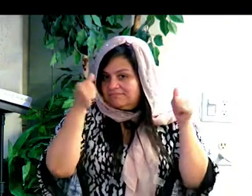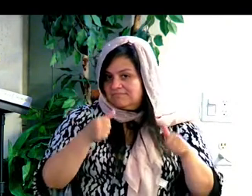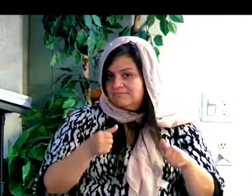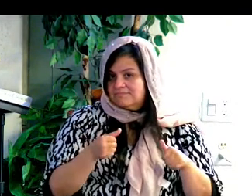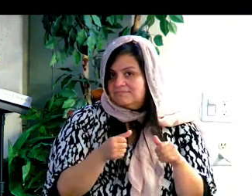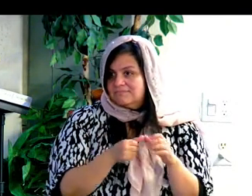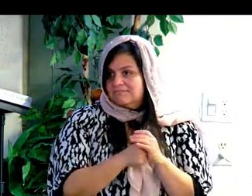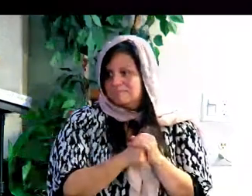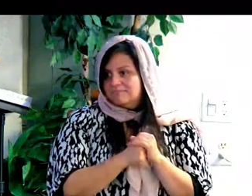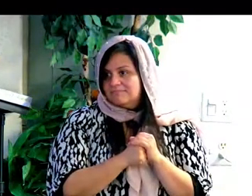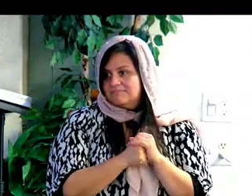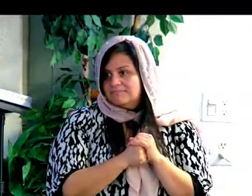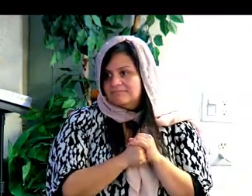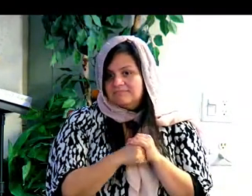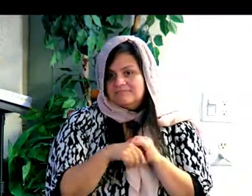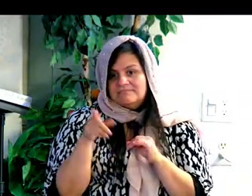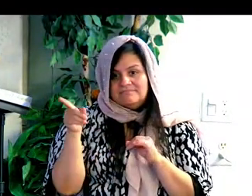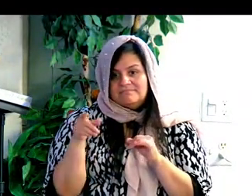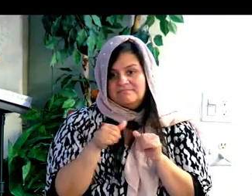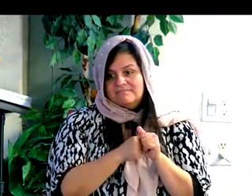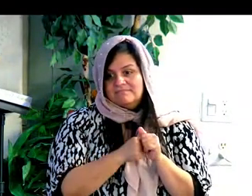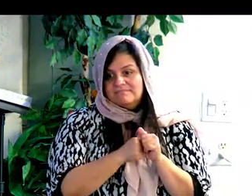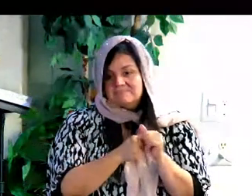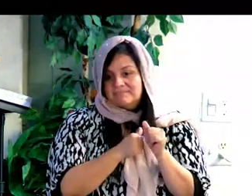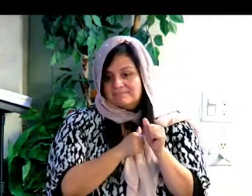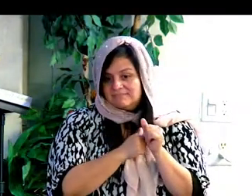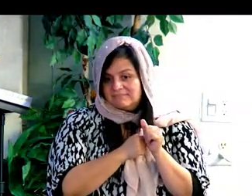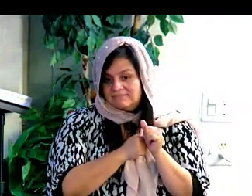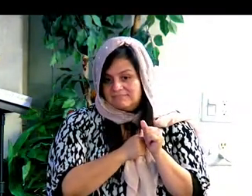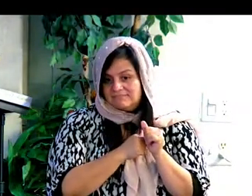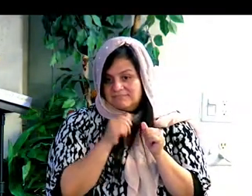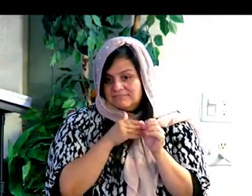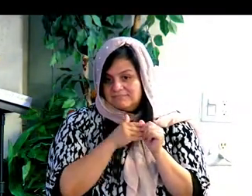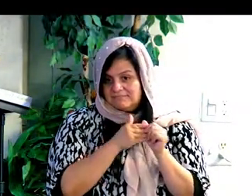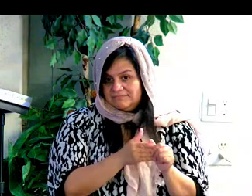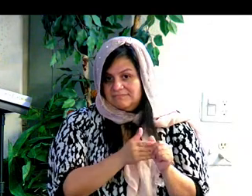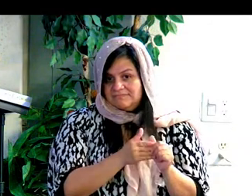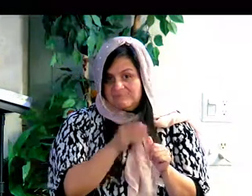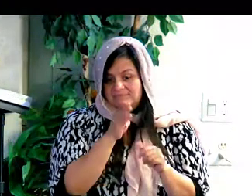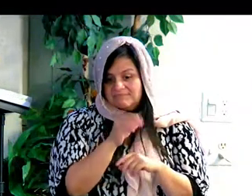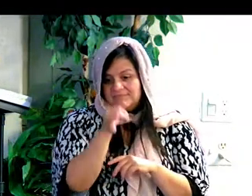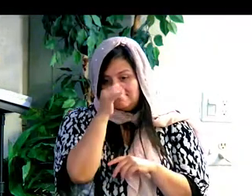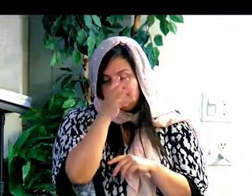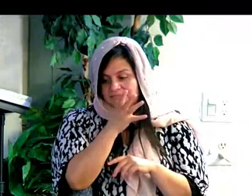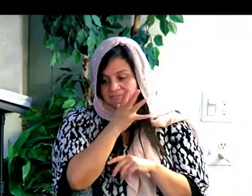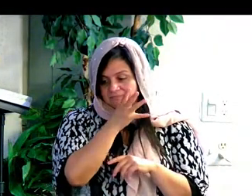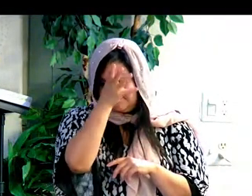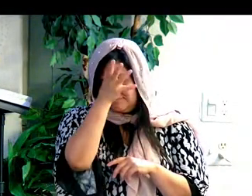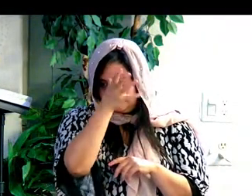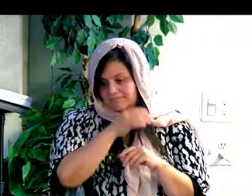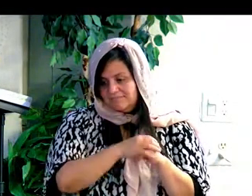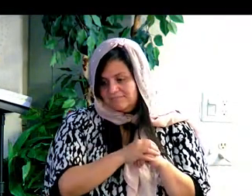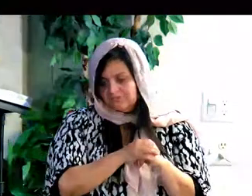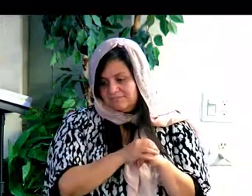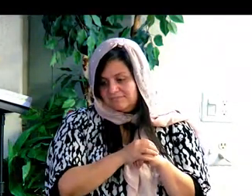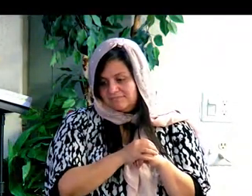follows, she's led by her mother and her father and she's veiled, meaning she, you know, she goes and